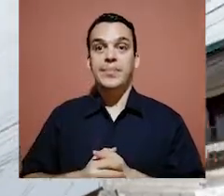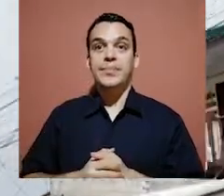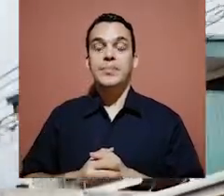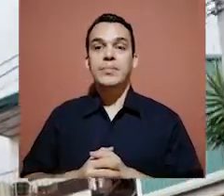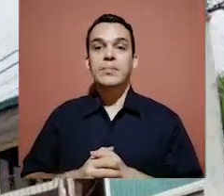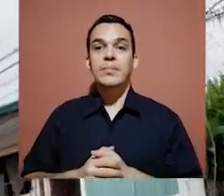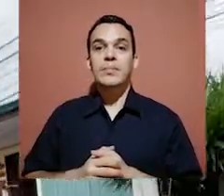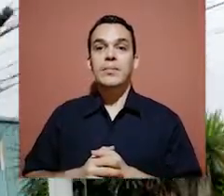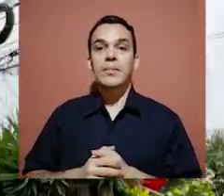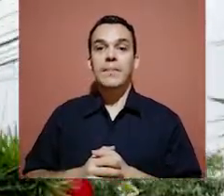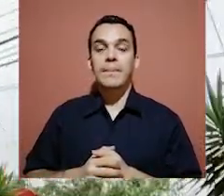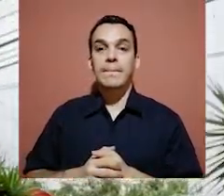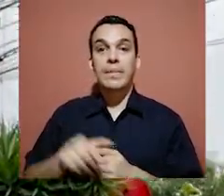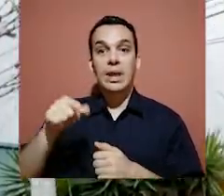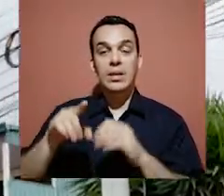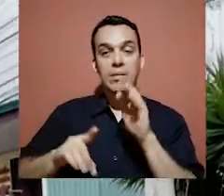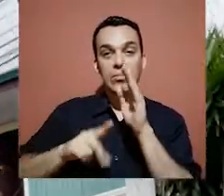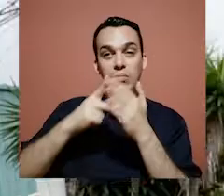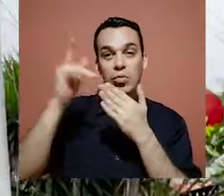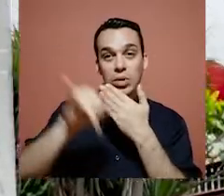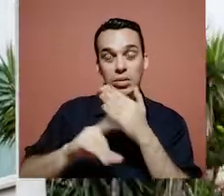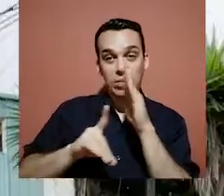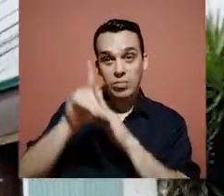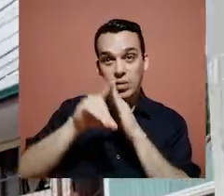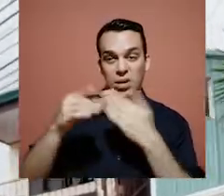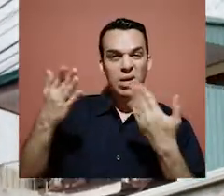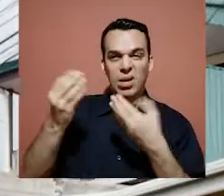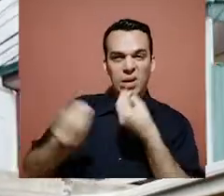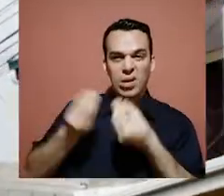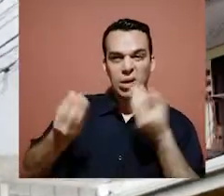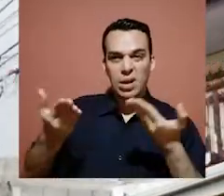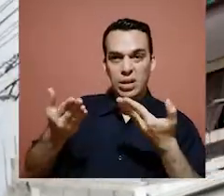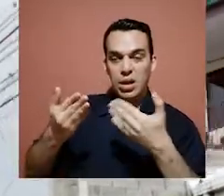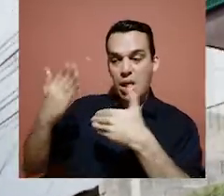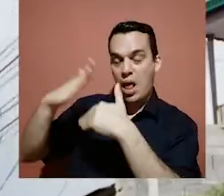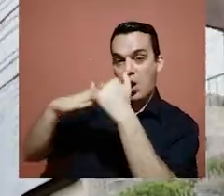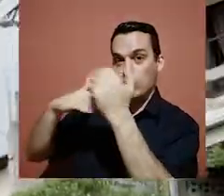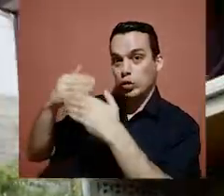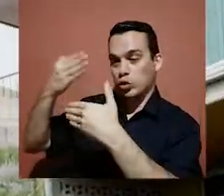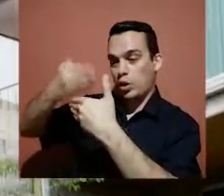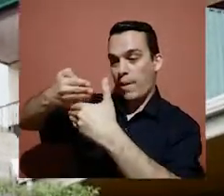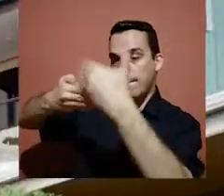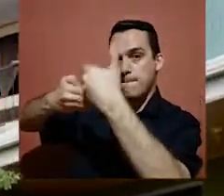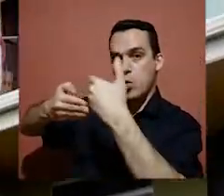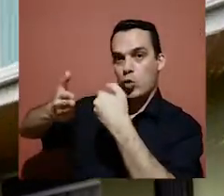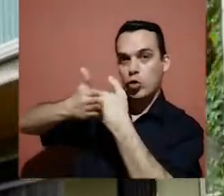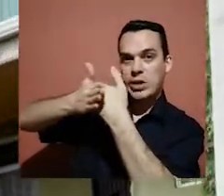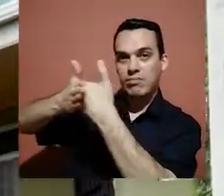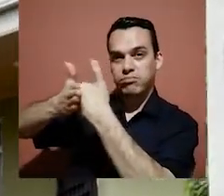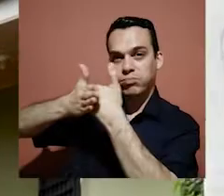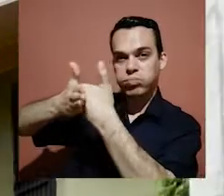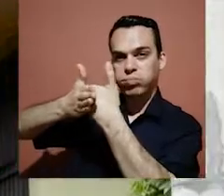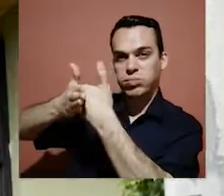Ladera, en Ulloa. Este proyecto que estamos desarrollando ya es una realidad. Consiste en la construcción de varios muros de